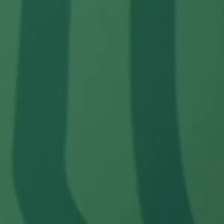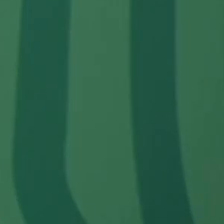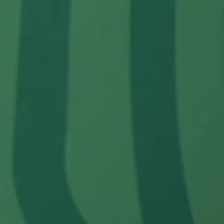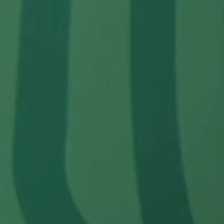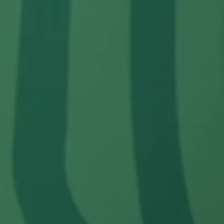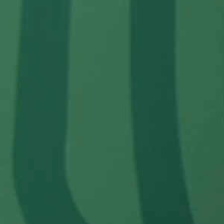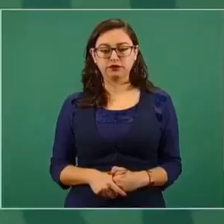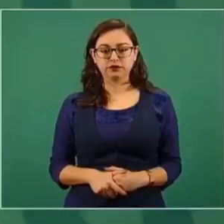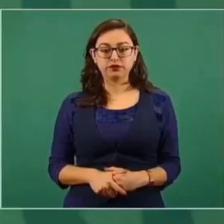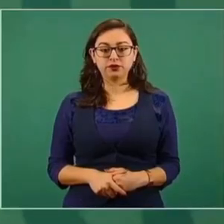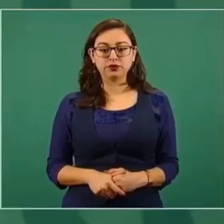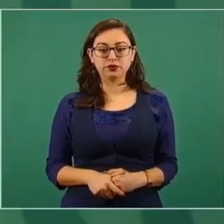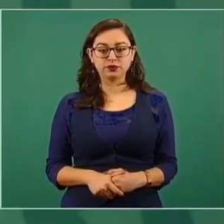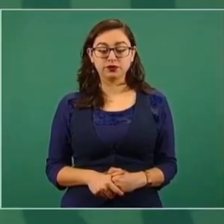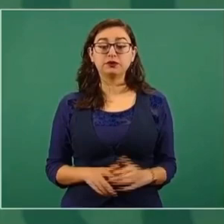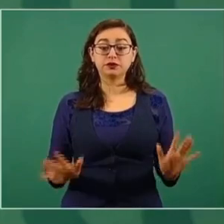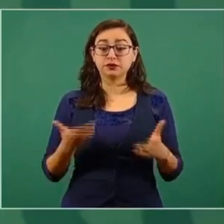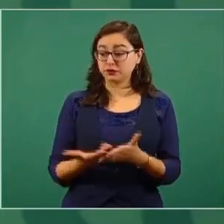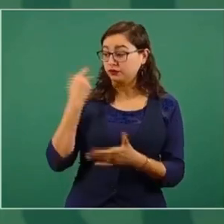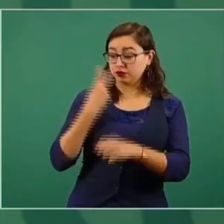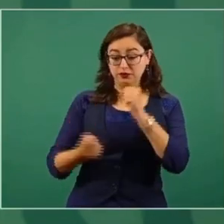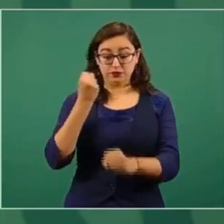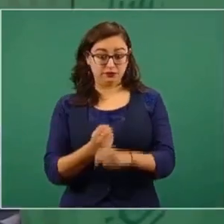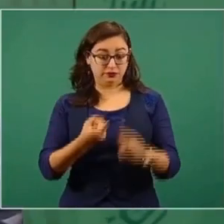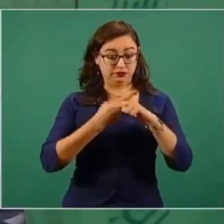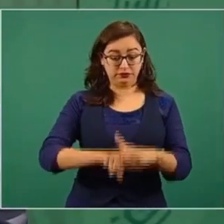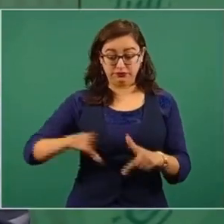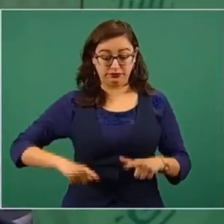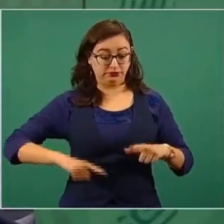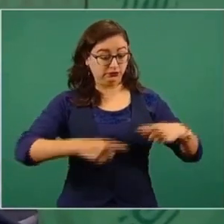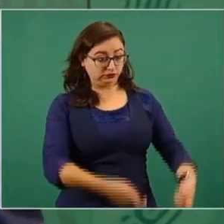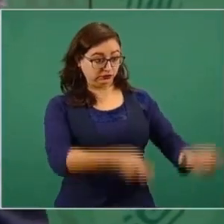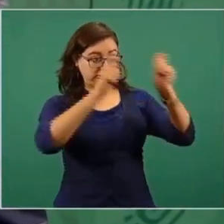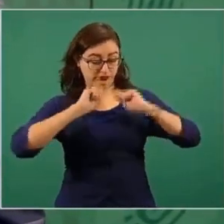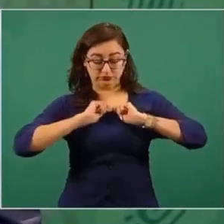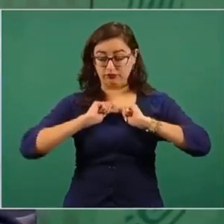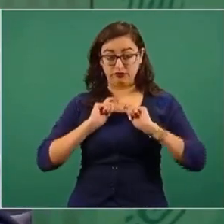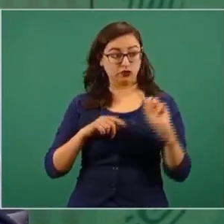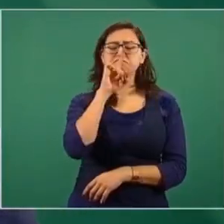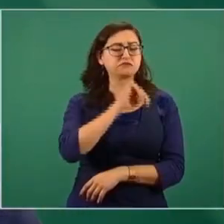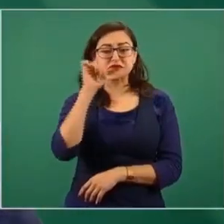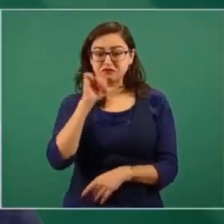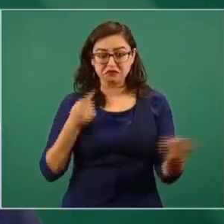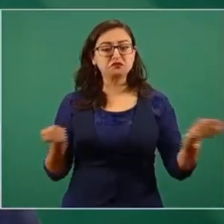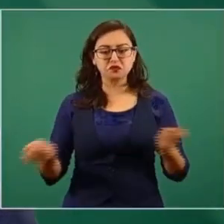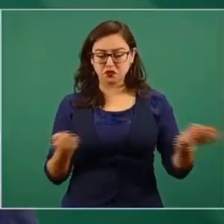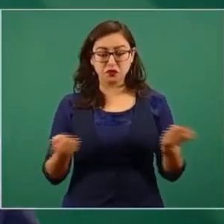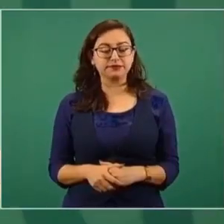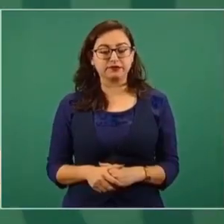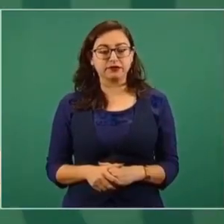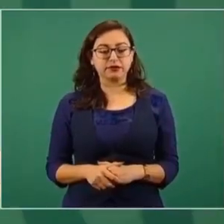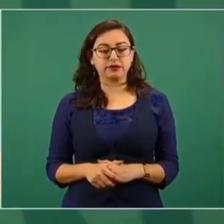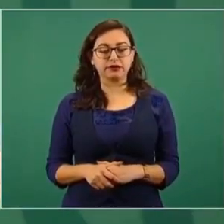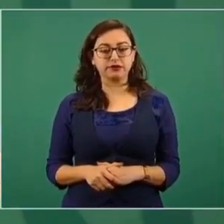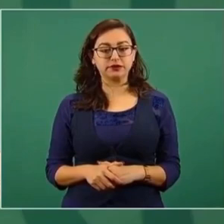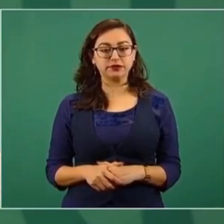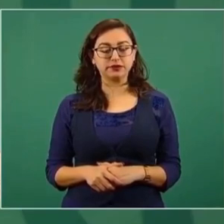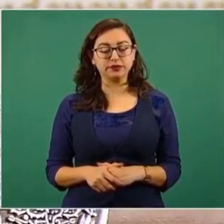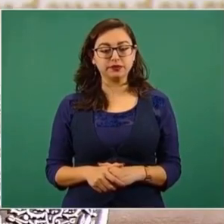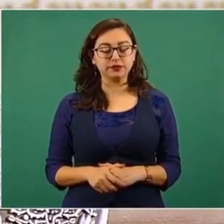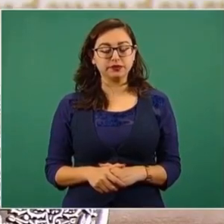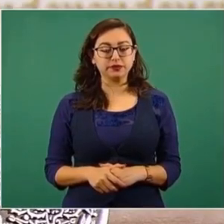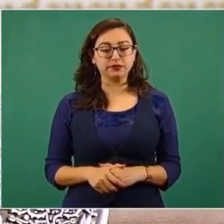en el gobierno no ha habido devaluación del peso, la inflación está controlada, ha aumentado el salario, se